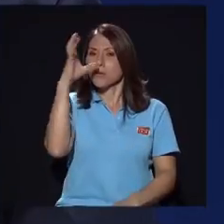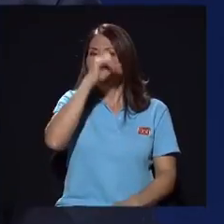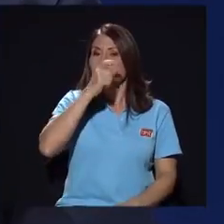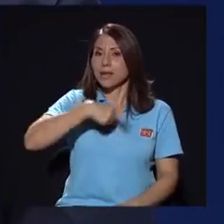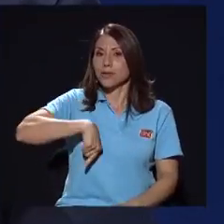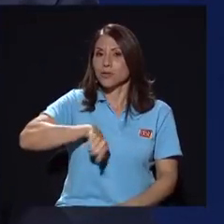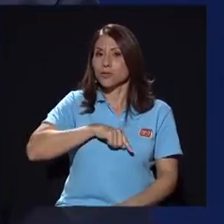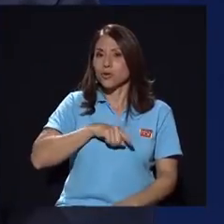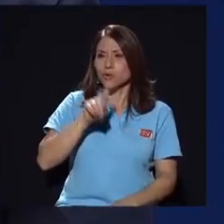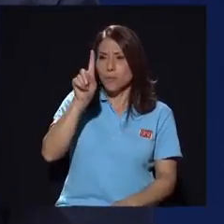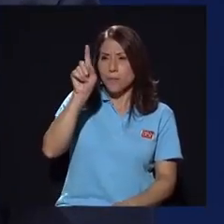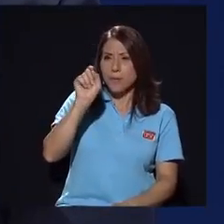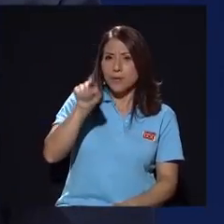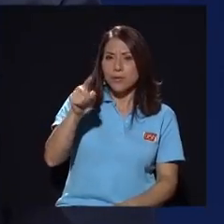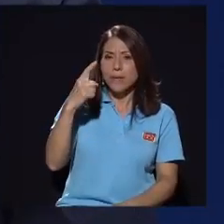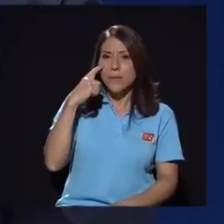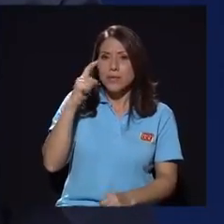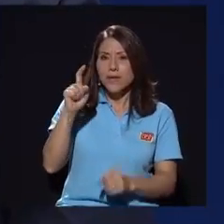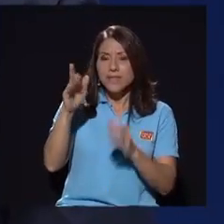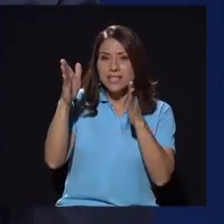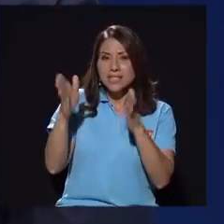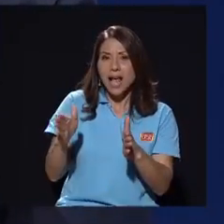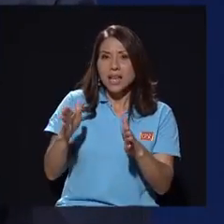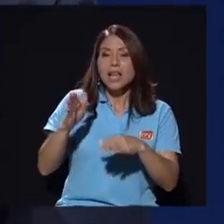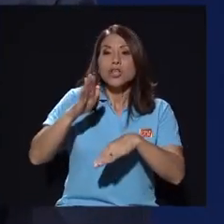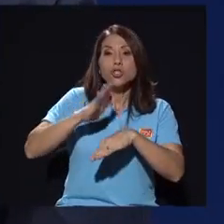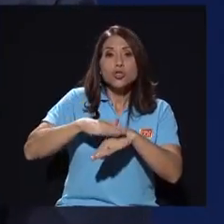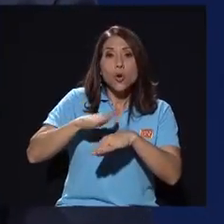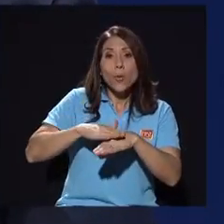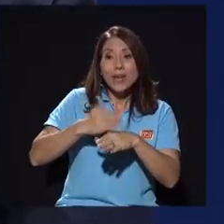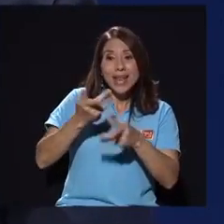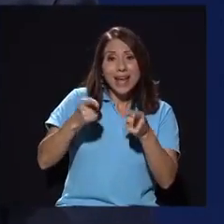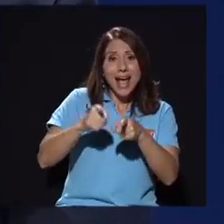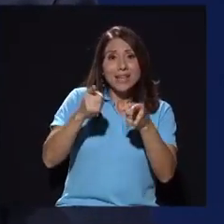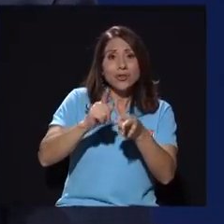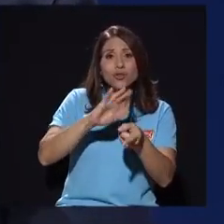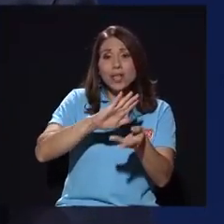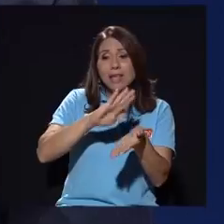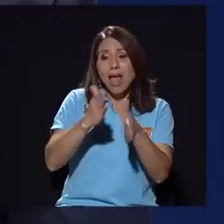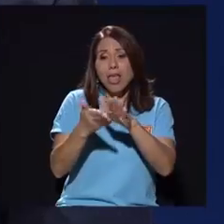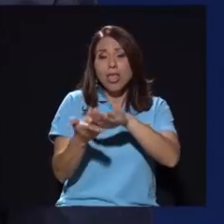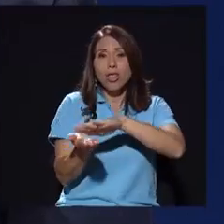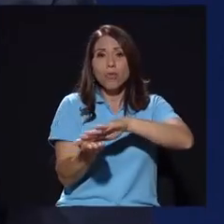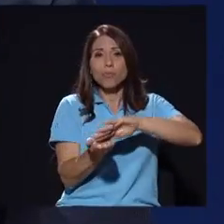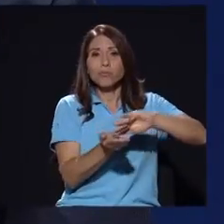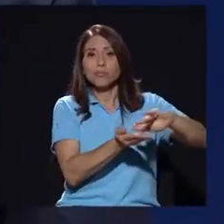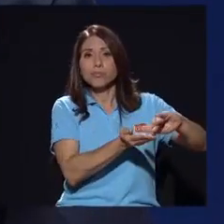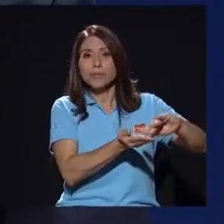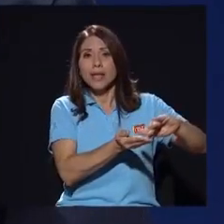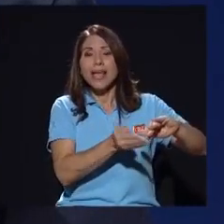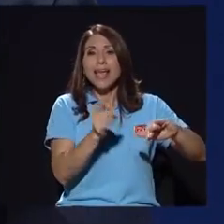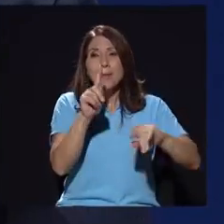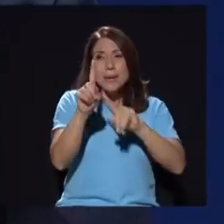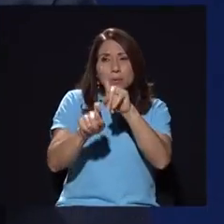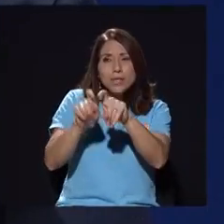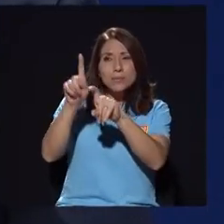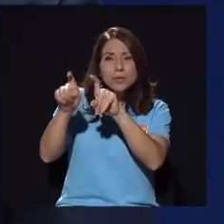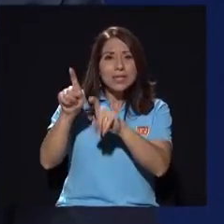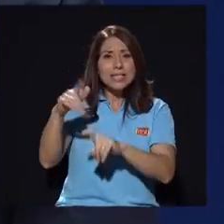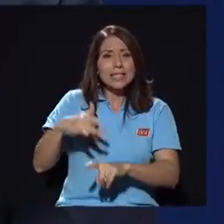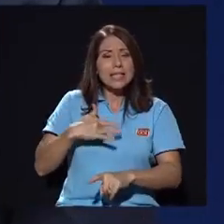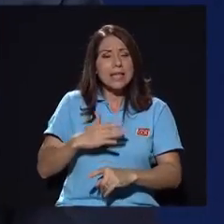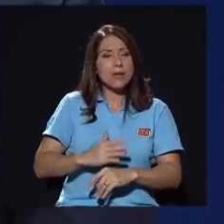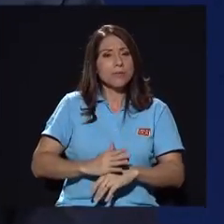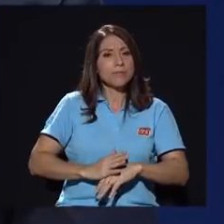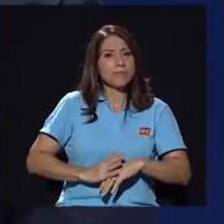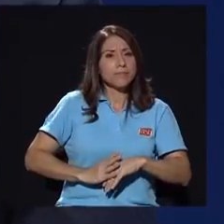preguntas que nosotros le hacíamos al fiscal con respecto a las desestimaciones eran preguntas que lo incomodaban que lo molestaban que le